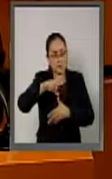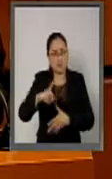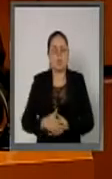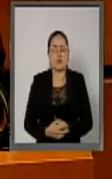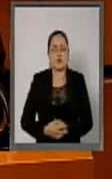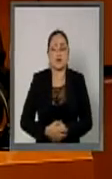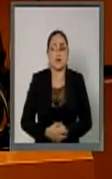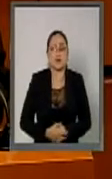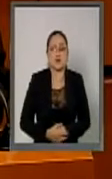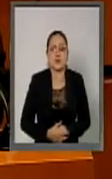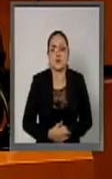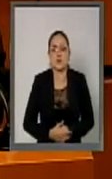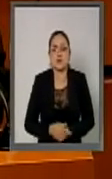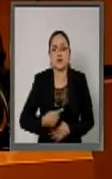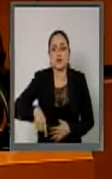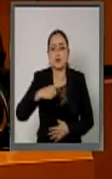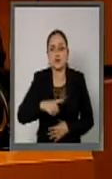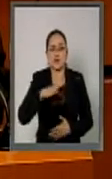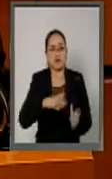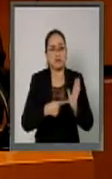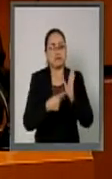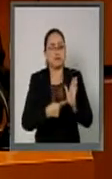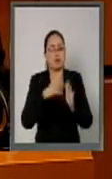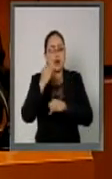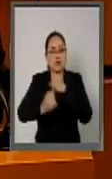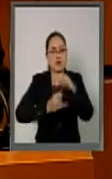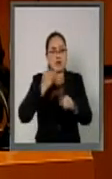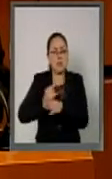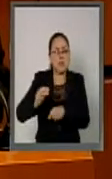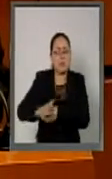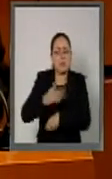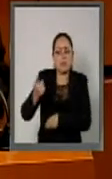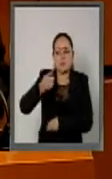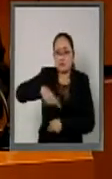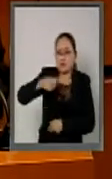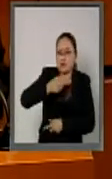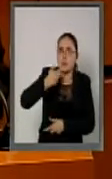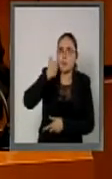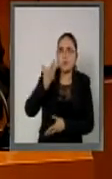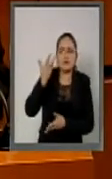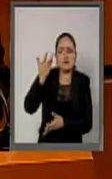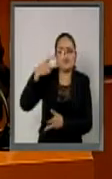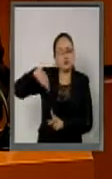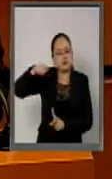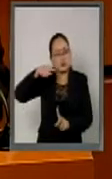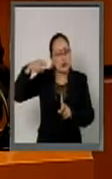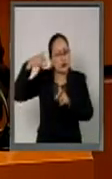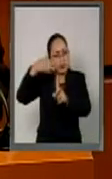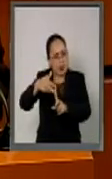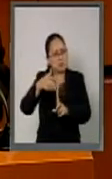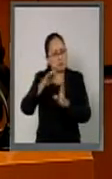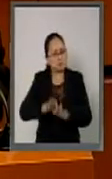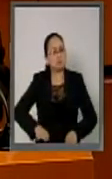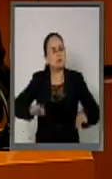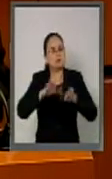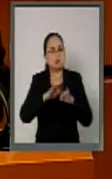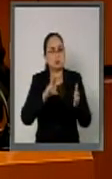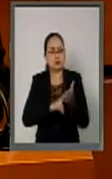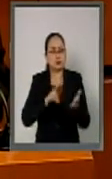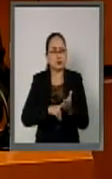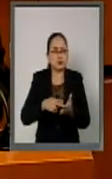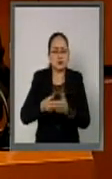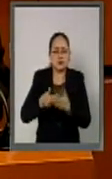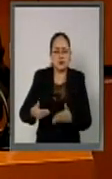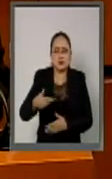siendo un referente internacional por el grado de ambición en sus metas y objetivos que hoy